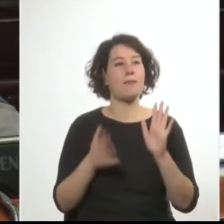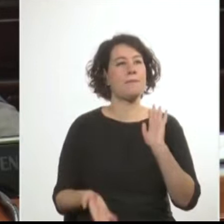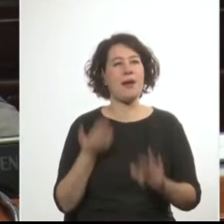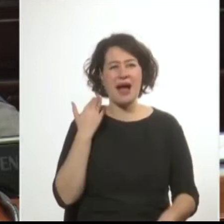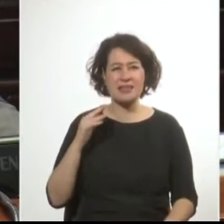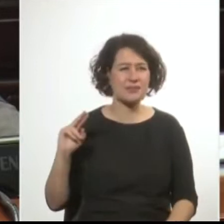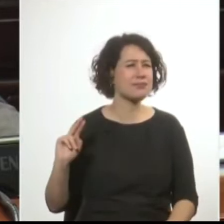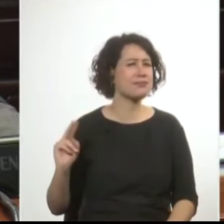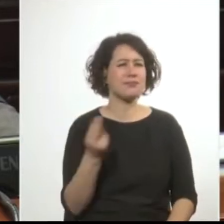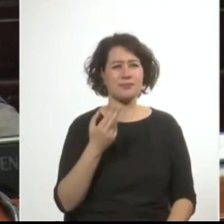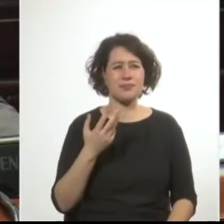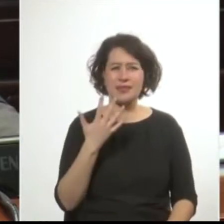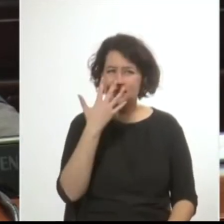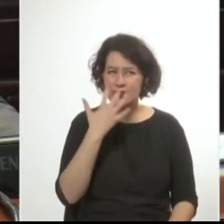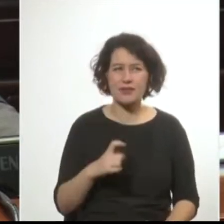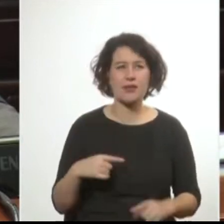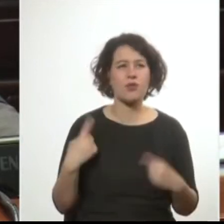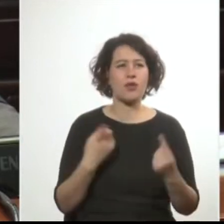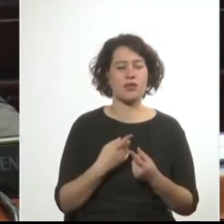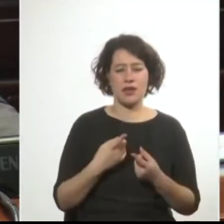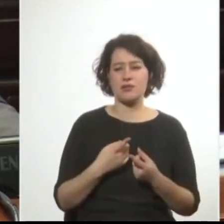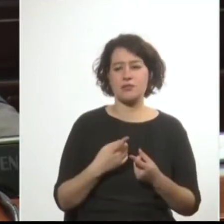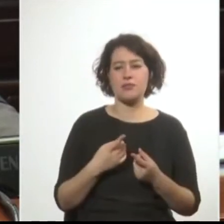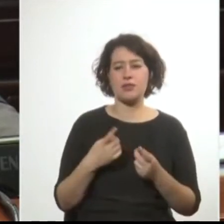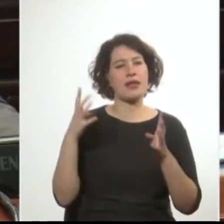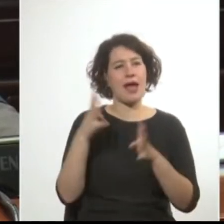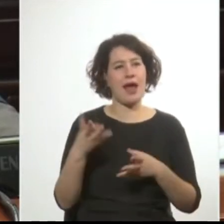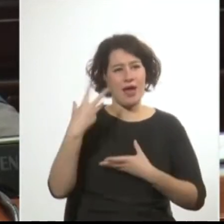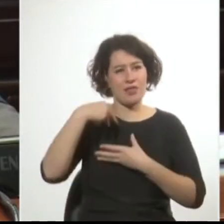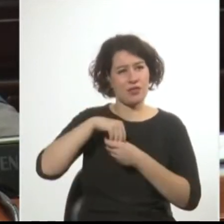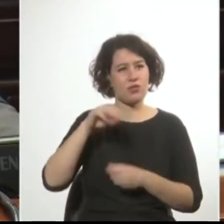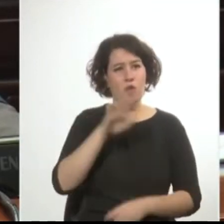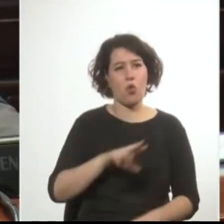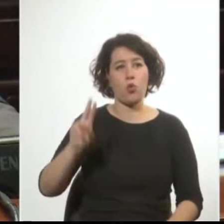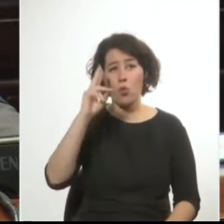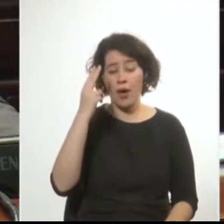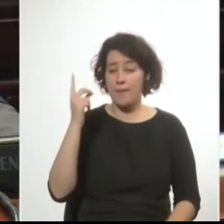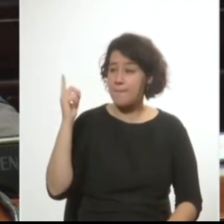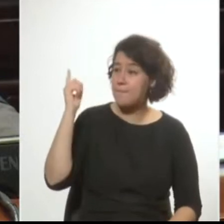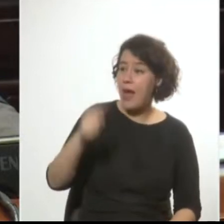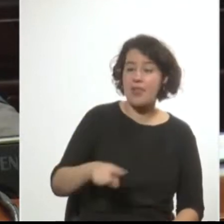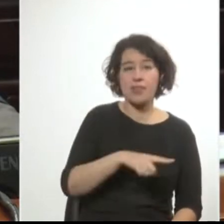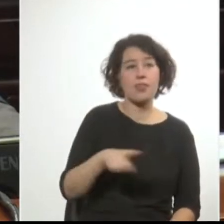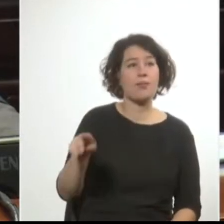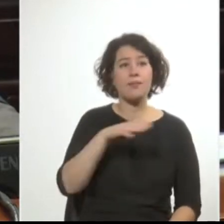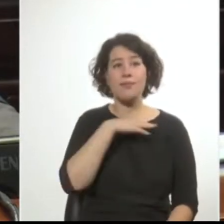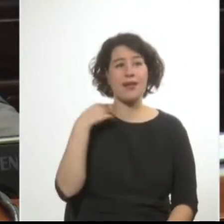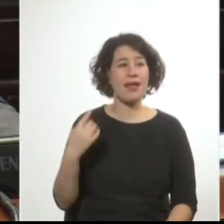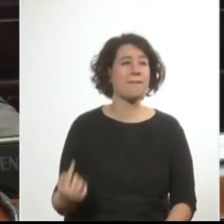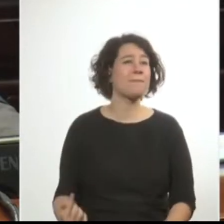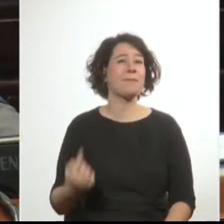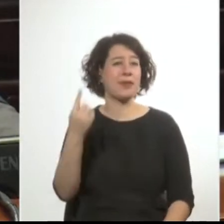sangriento y más negro de nuestras guerras civiles. Quien ordena ese baño de sangre era uno de los